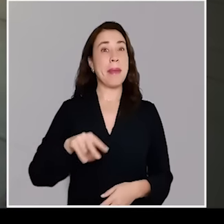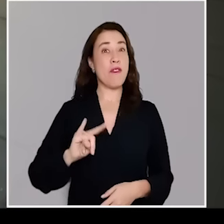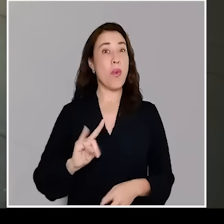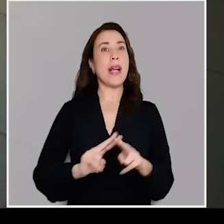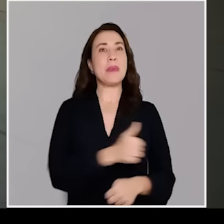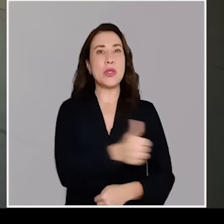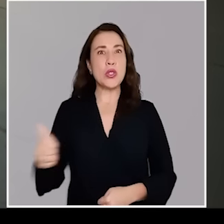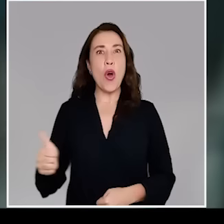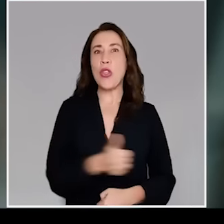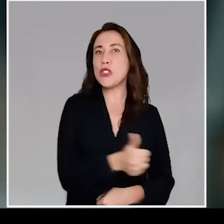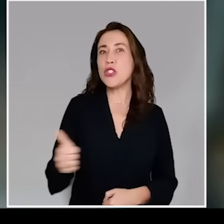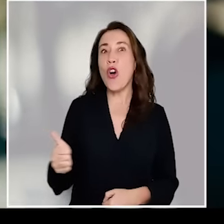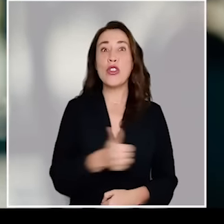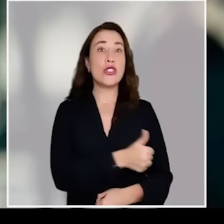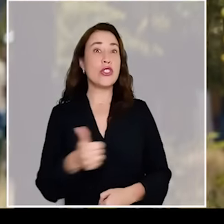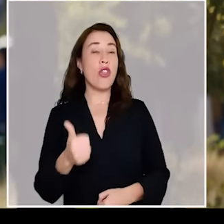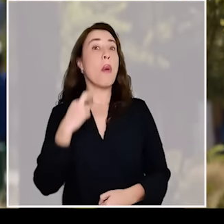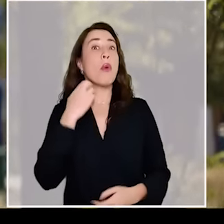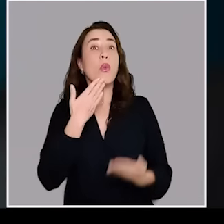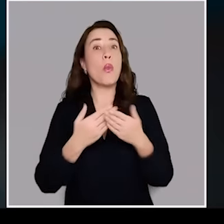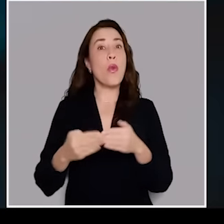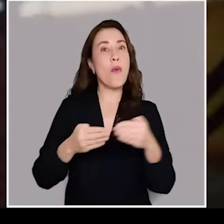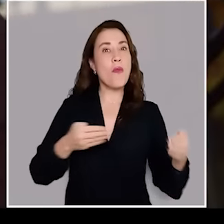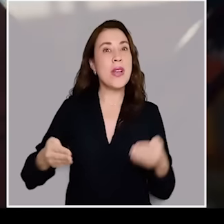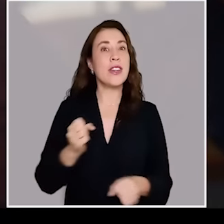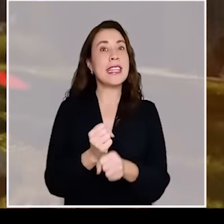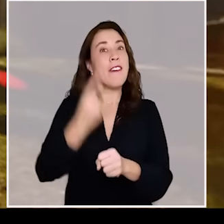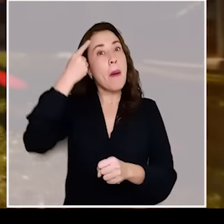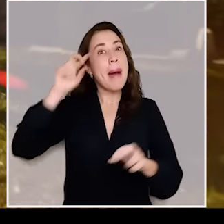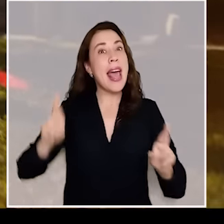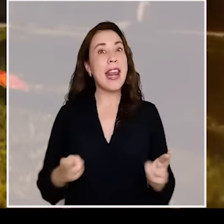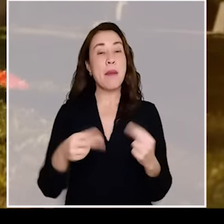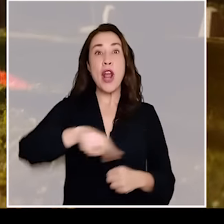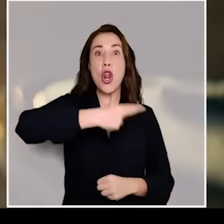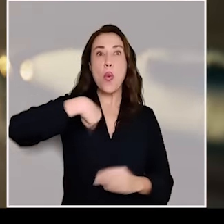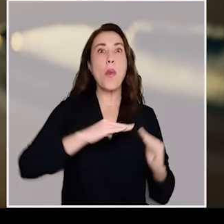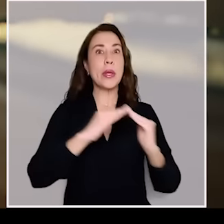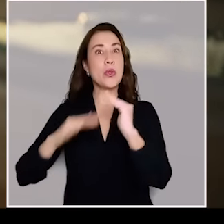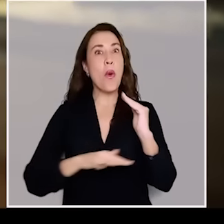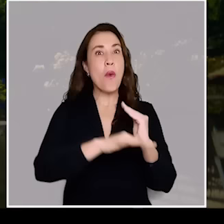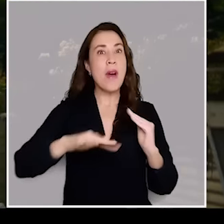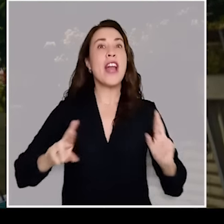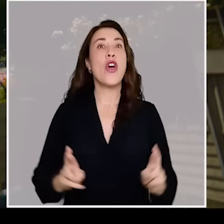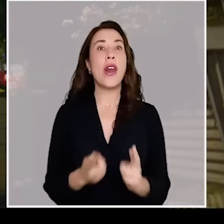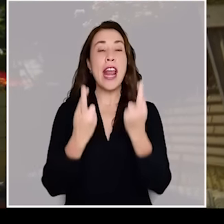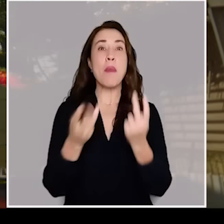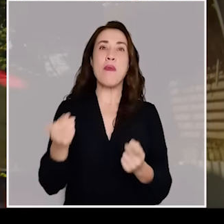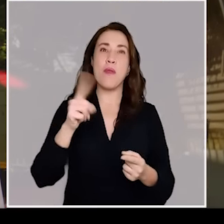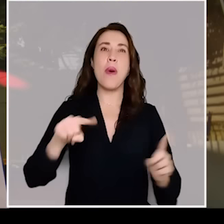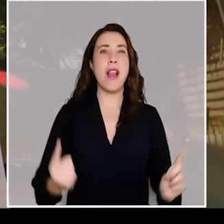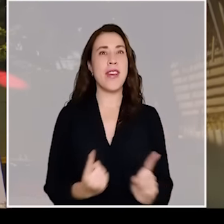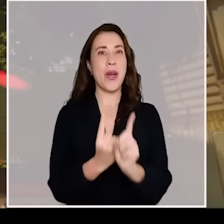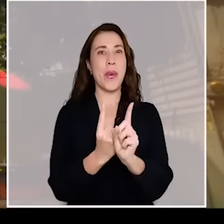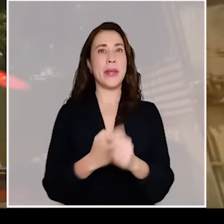El MIMU lo hacemos todos. Todos. Todos. Todos. Porque cuando los vecinos trabajamos por la recuperación de nuestros barrios, recuperamos los